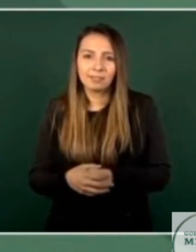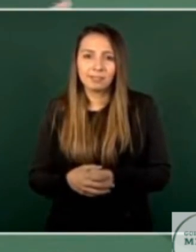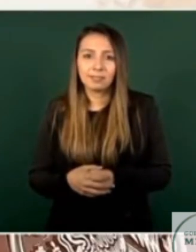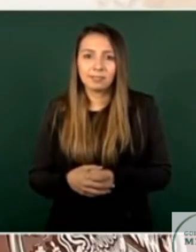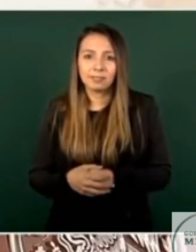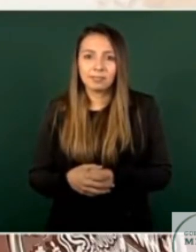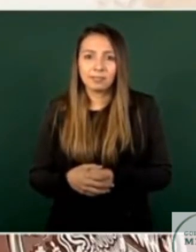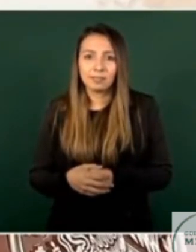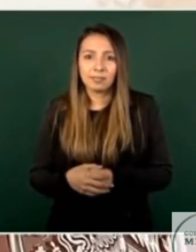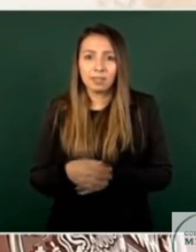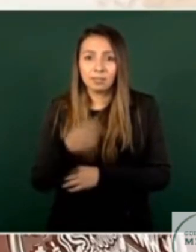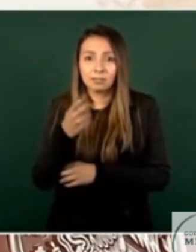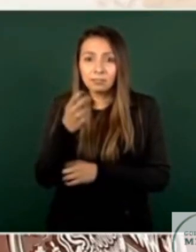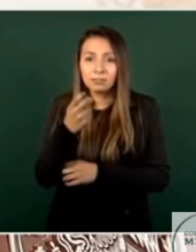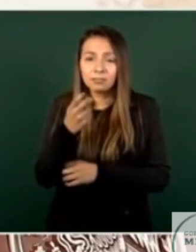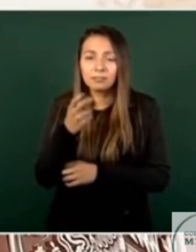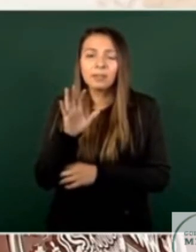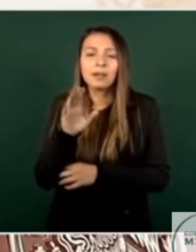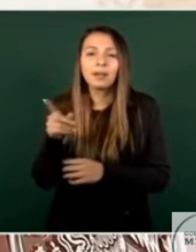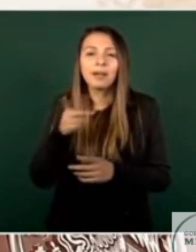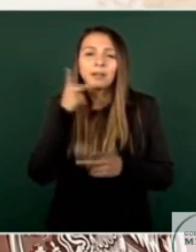eso es un cuento